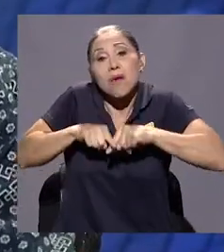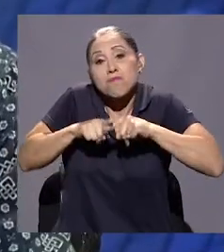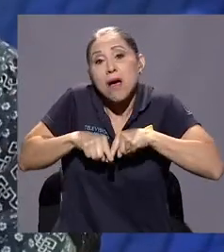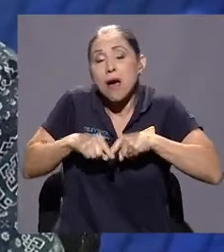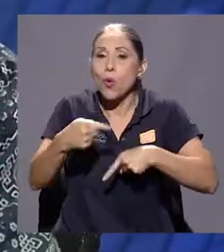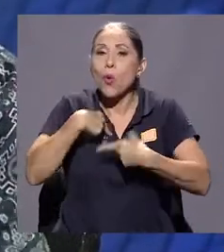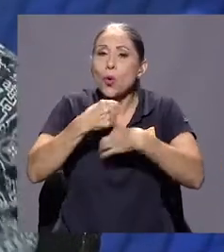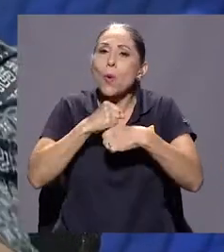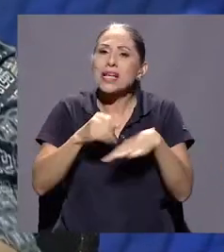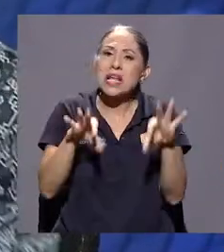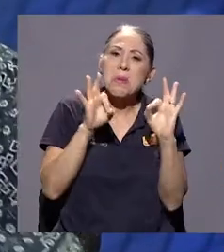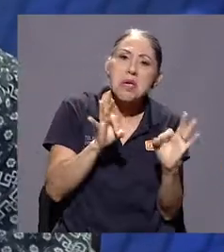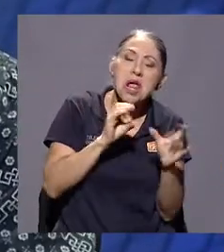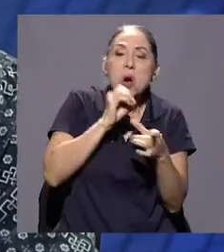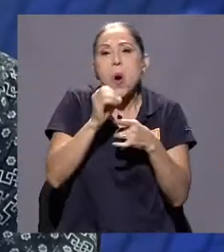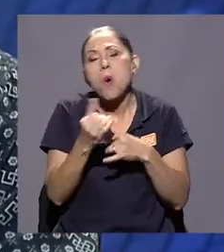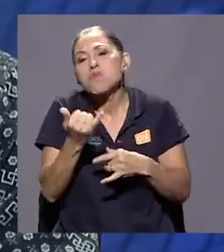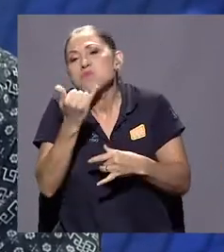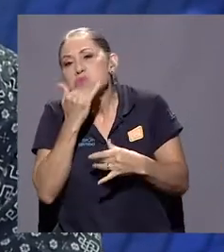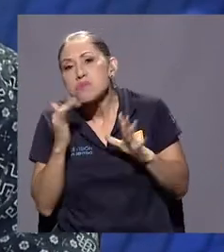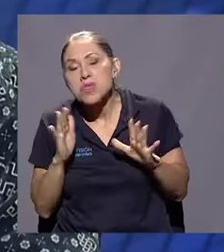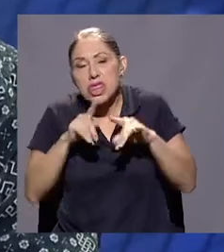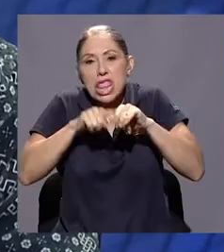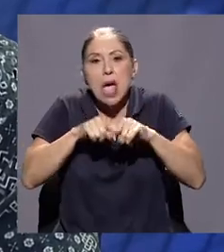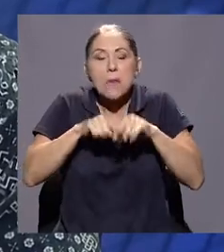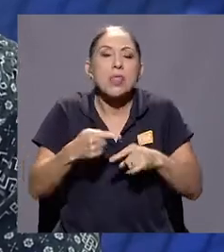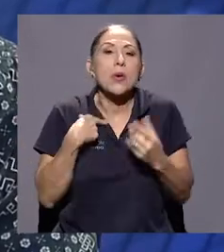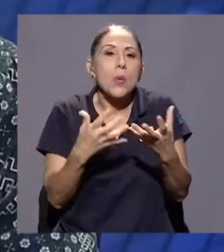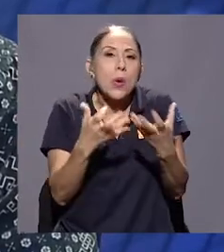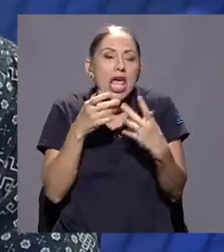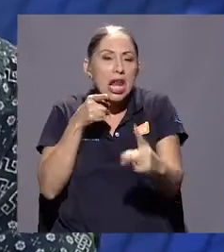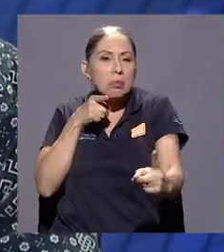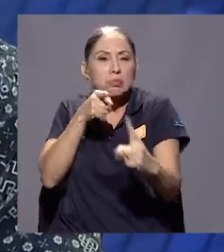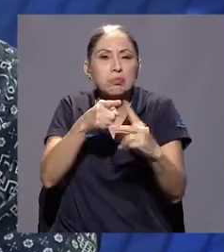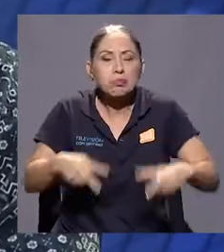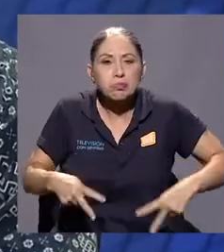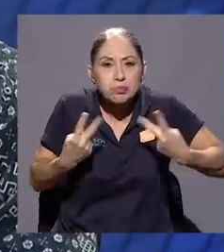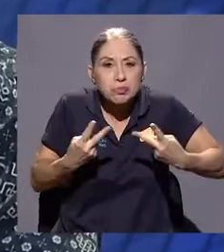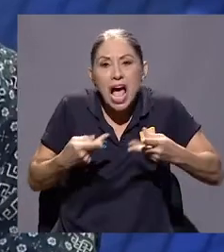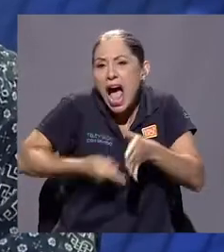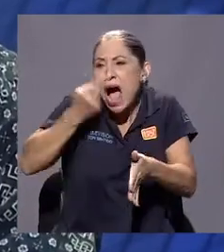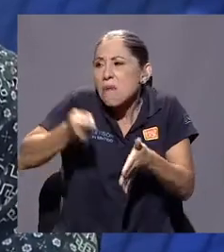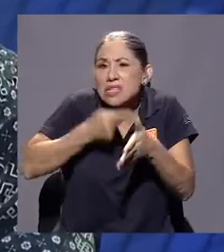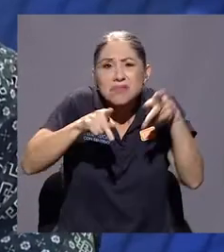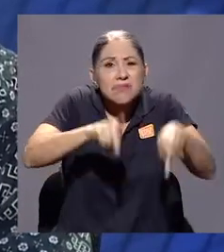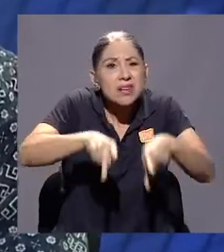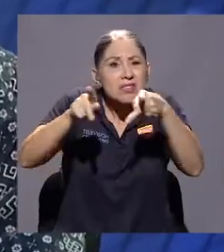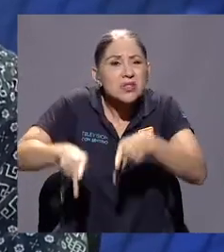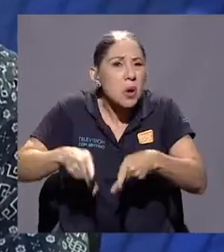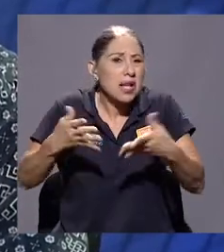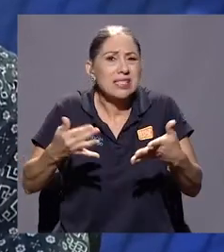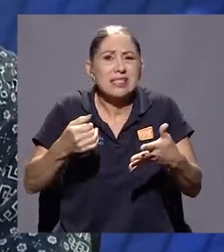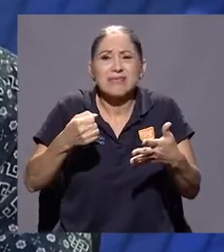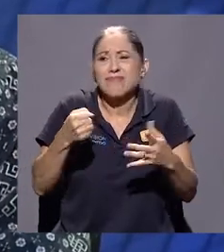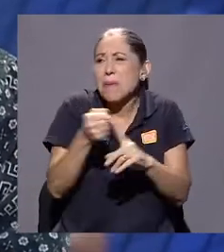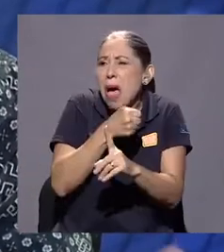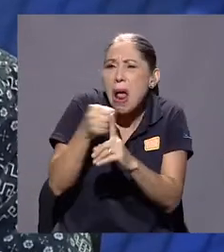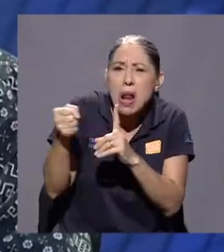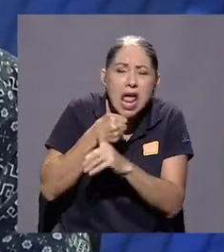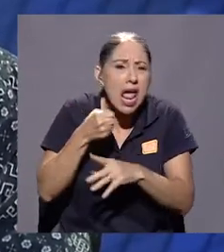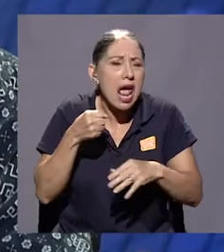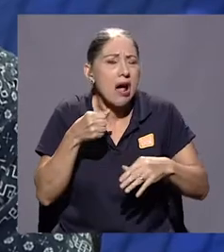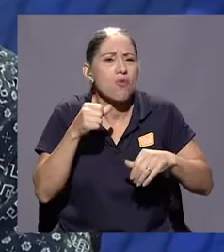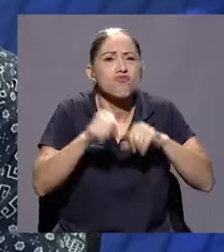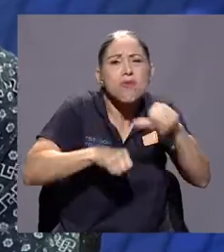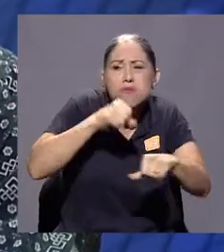va a hacer mal. Depende de uno el camino que quiera agarrar en la vida. Entonces, a veces las personas pelean. Todas las personas peleamos, tenemos problemas, problemas